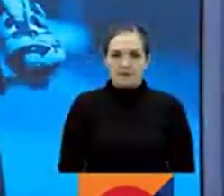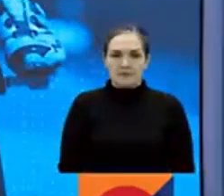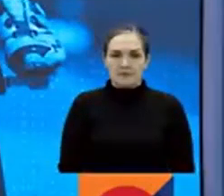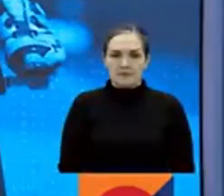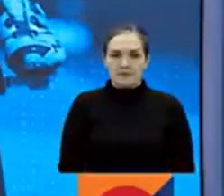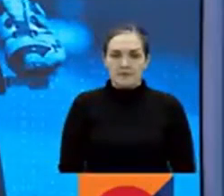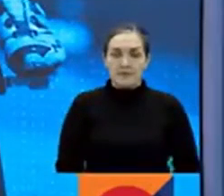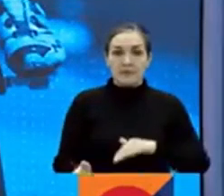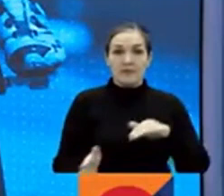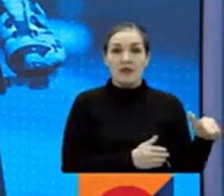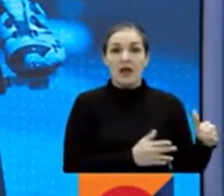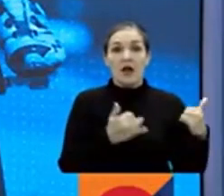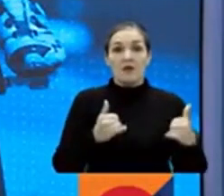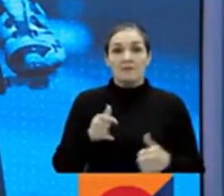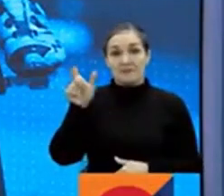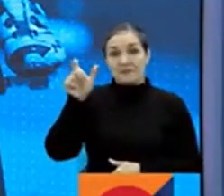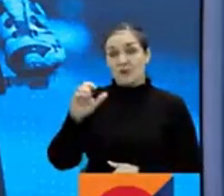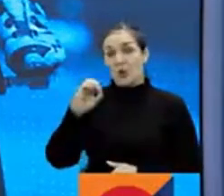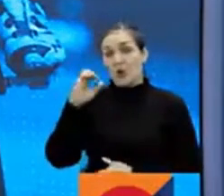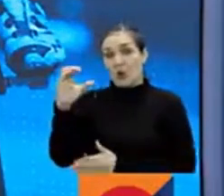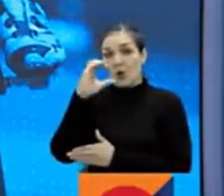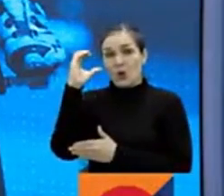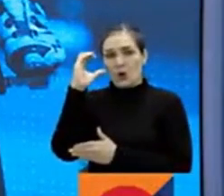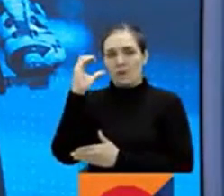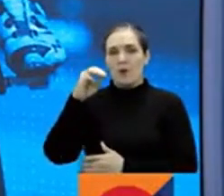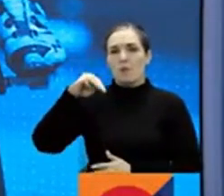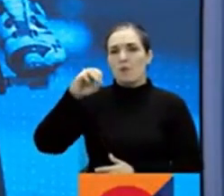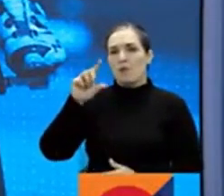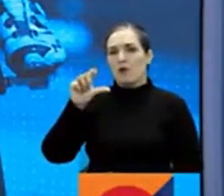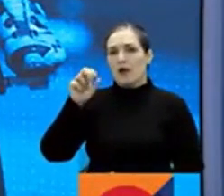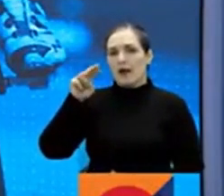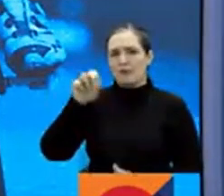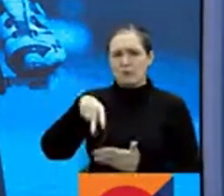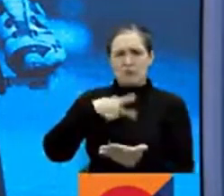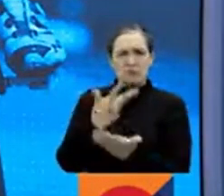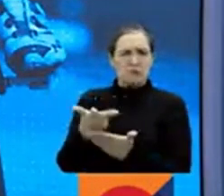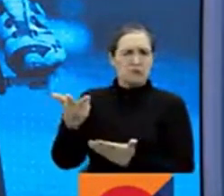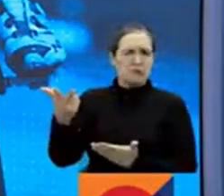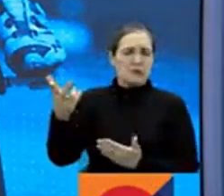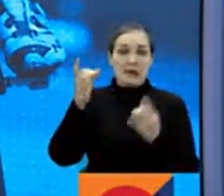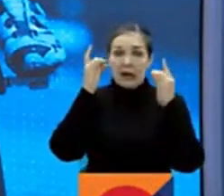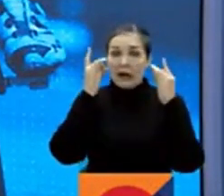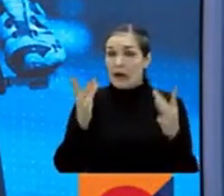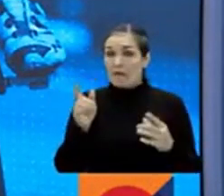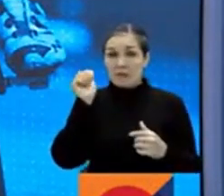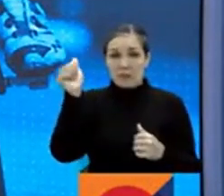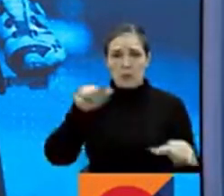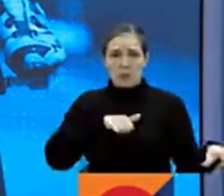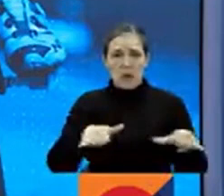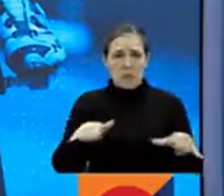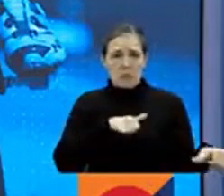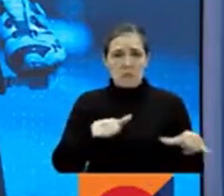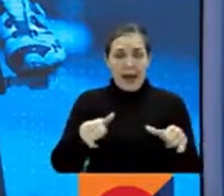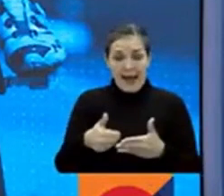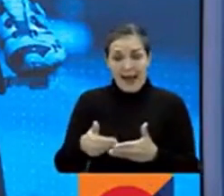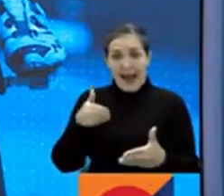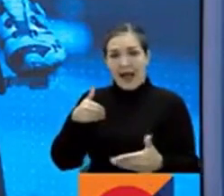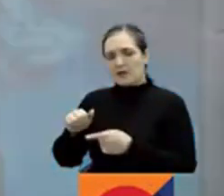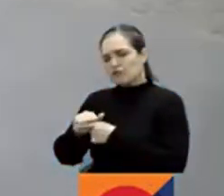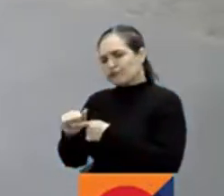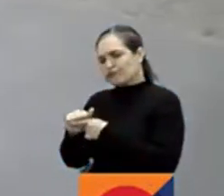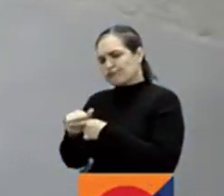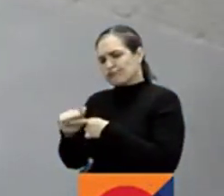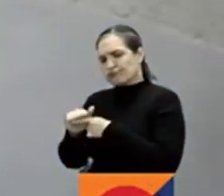De otro lado, el ciclista colombiano Juan Sebastián Molano se recupera después del grave accidente que tuvo previo a la clásica belga